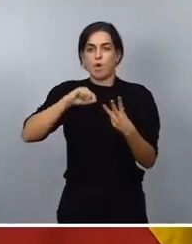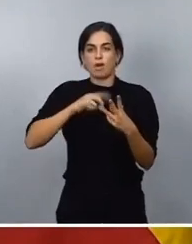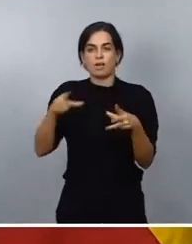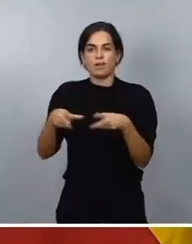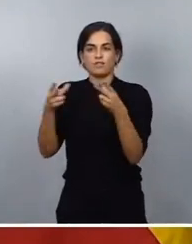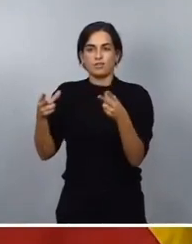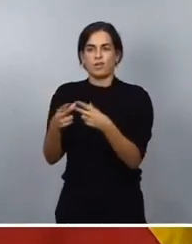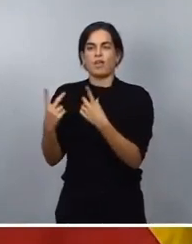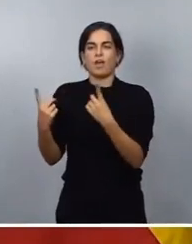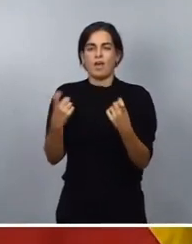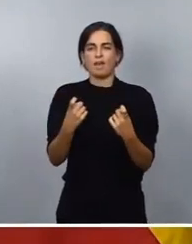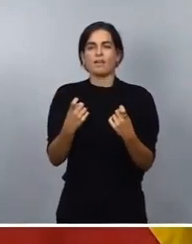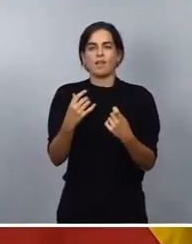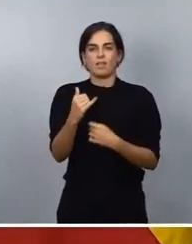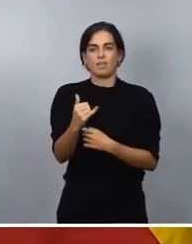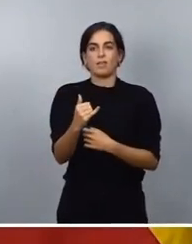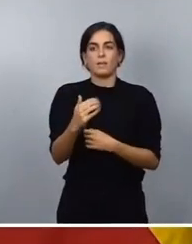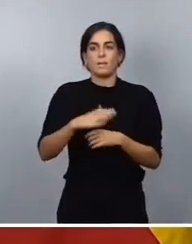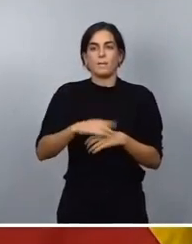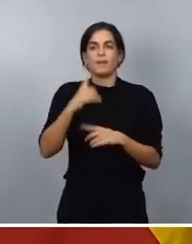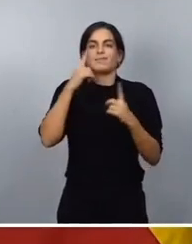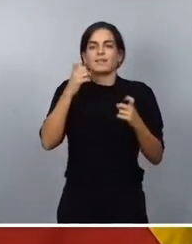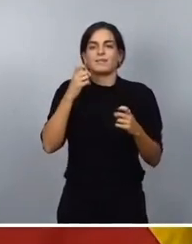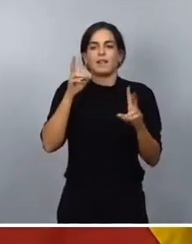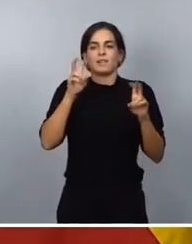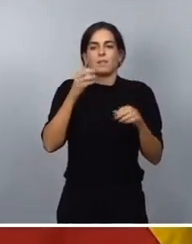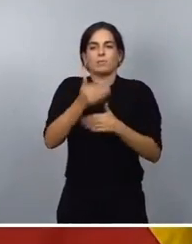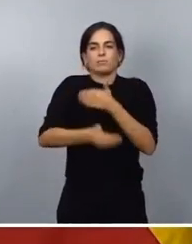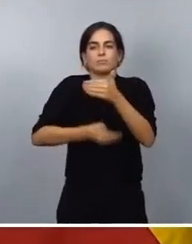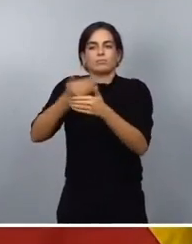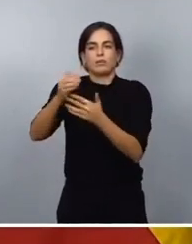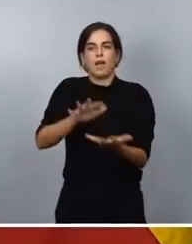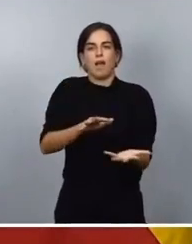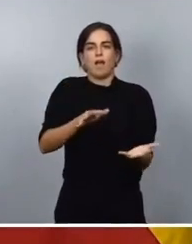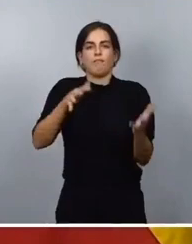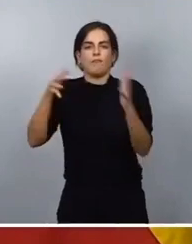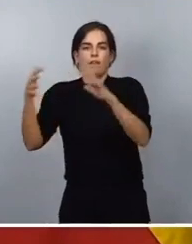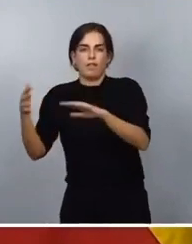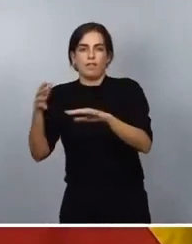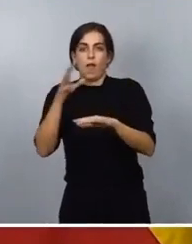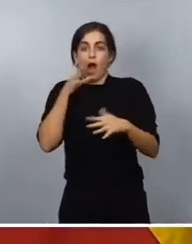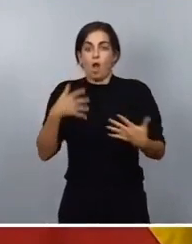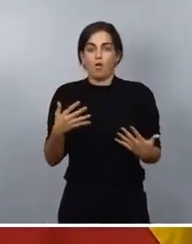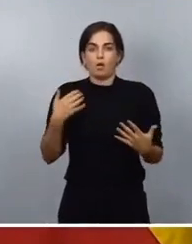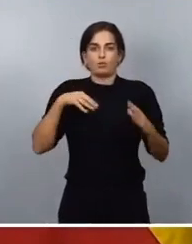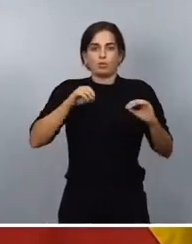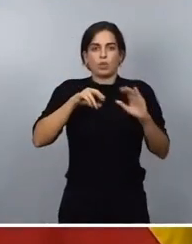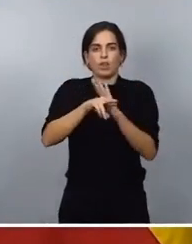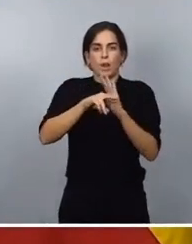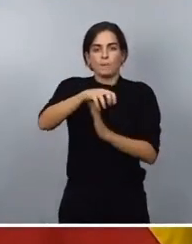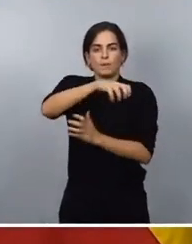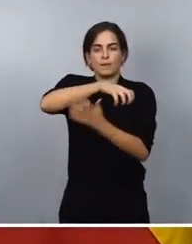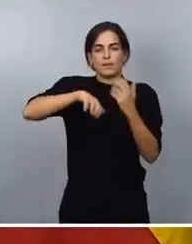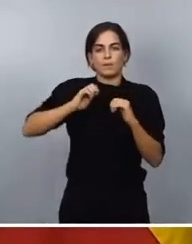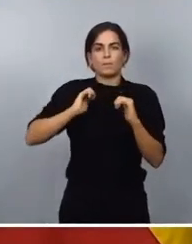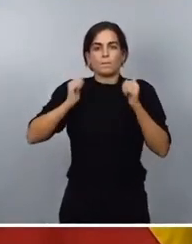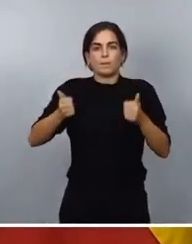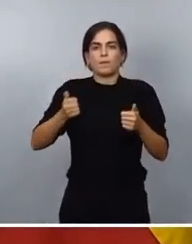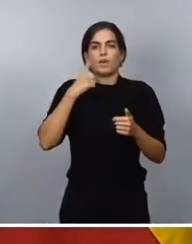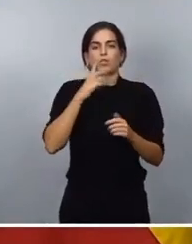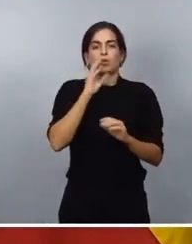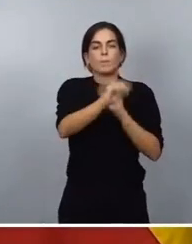llevar adelante ese tema del cual iniciamos ahora su tramitación, que será objeto de consulta pública, de